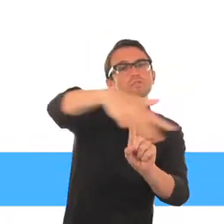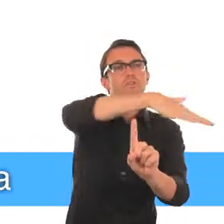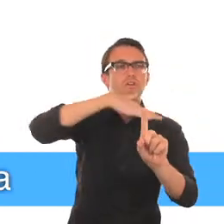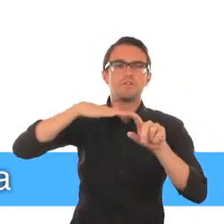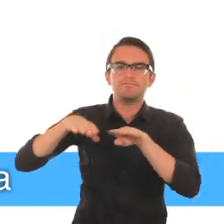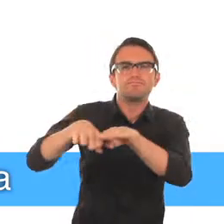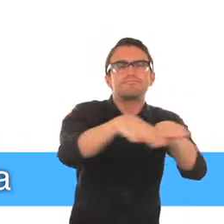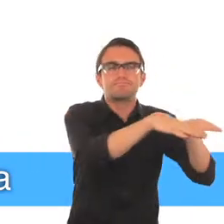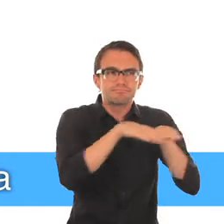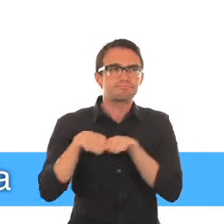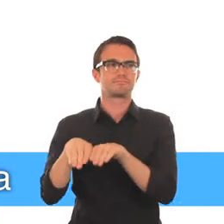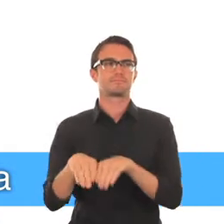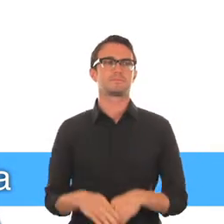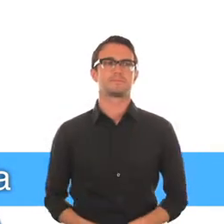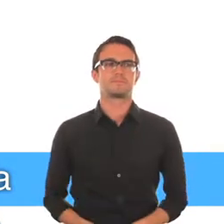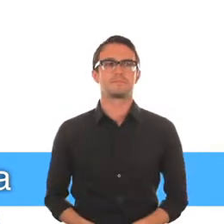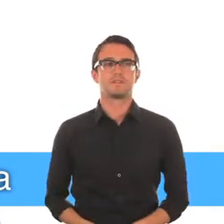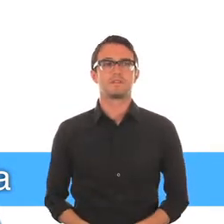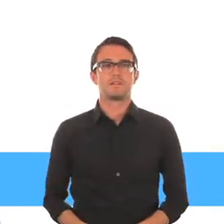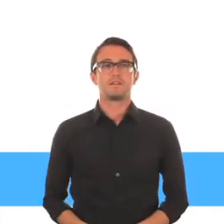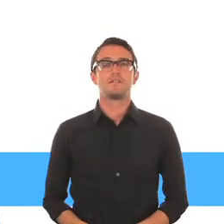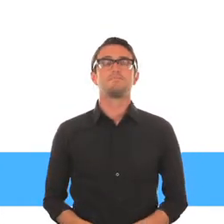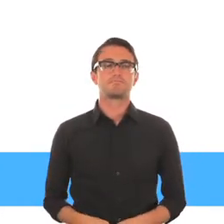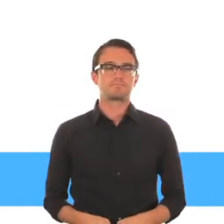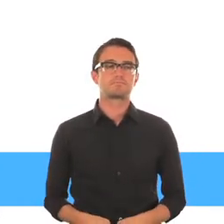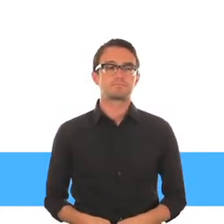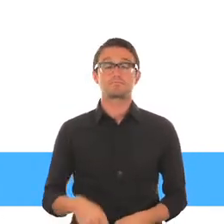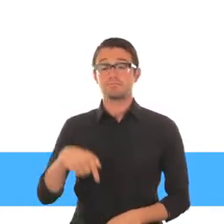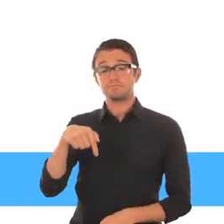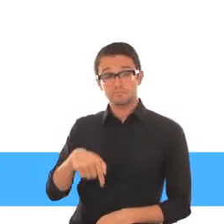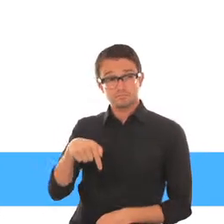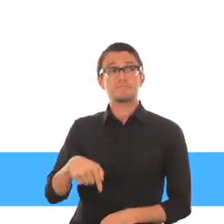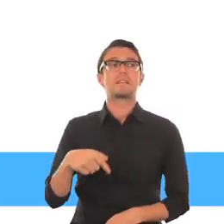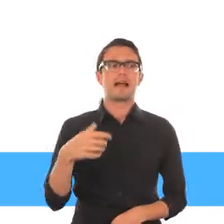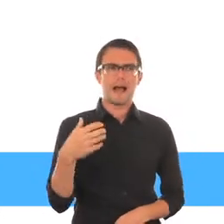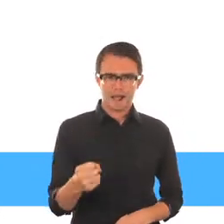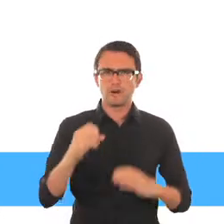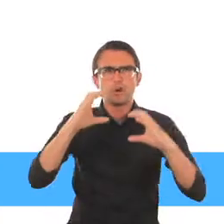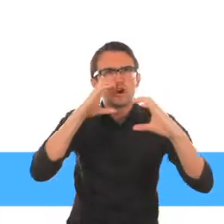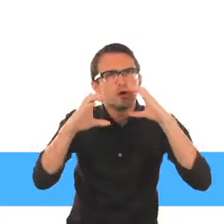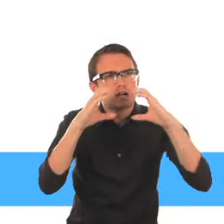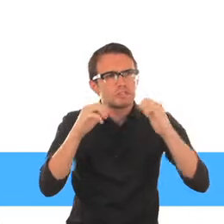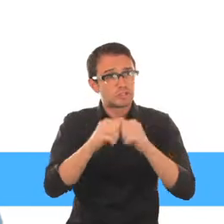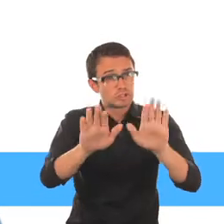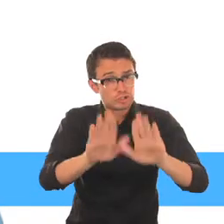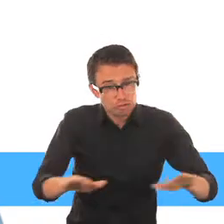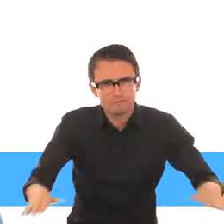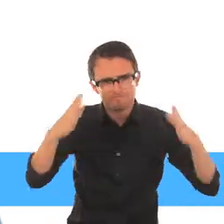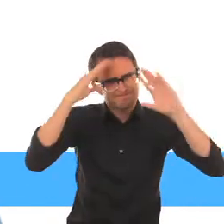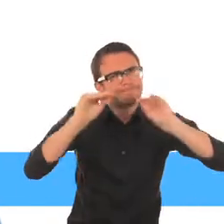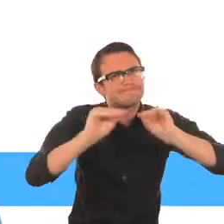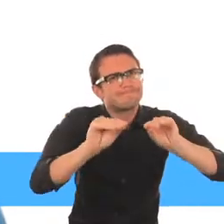acoso Cuando existen estas normas, un staff usa la comunicación para el desarrollo a fin de enfrentar las barreras sociales y culturales Sabemos que